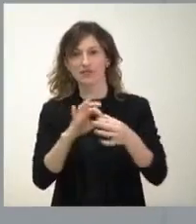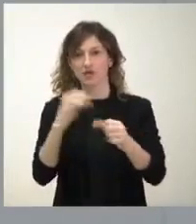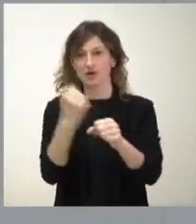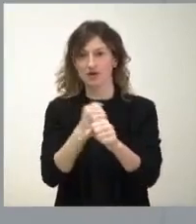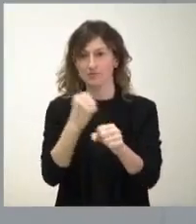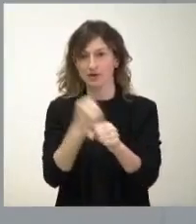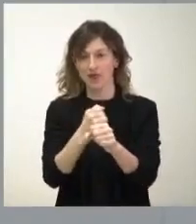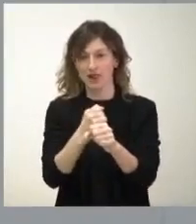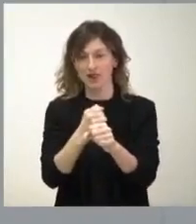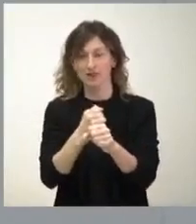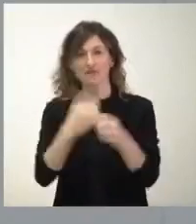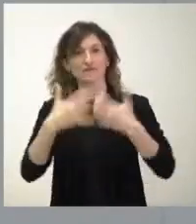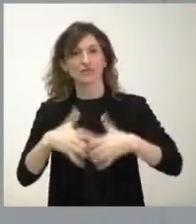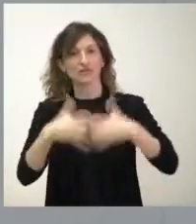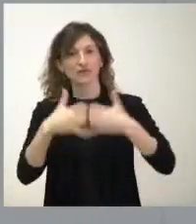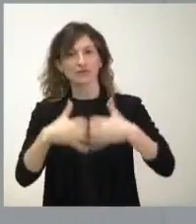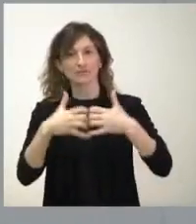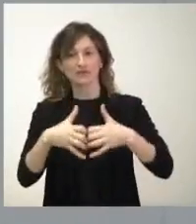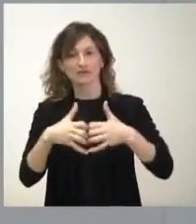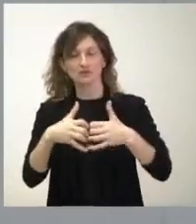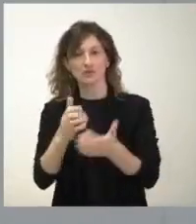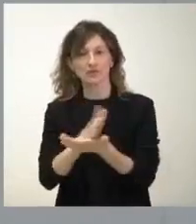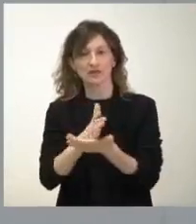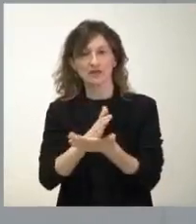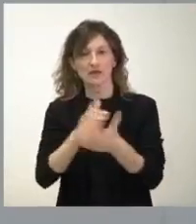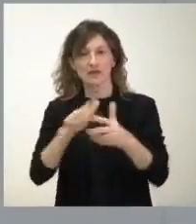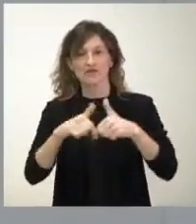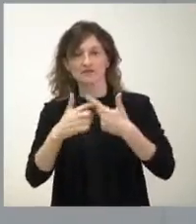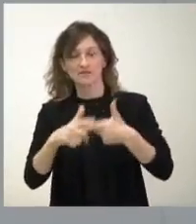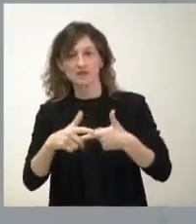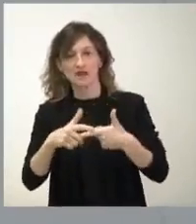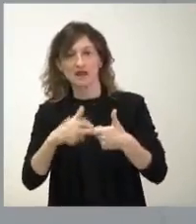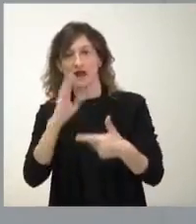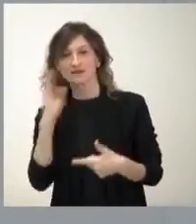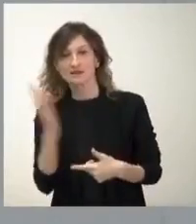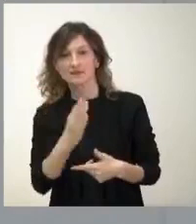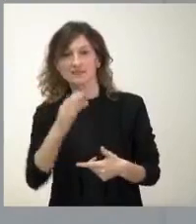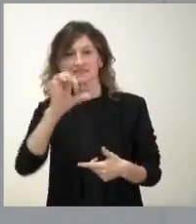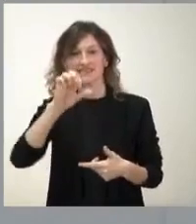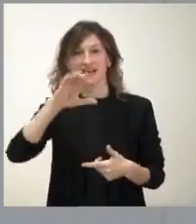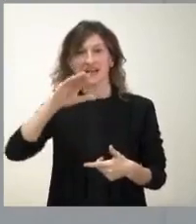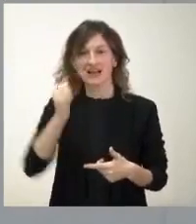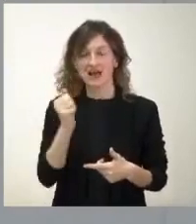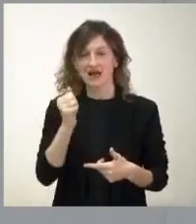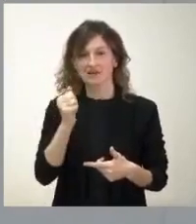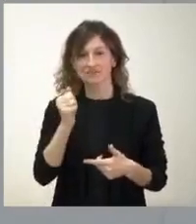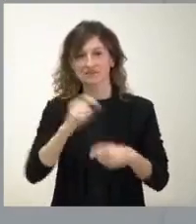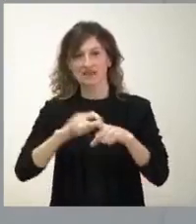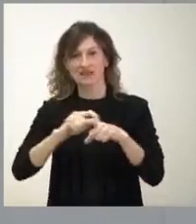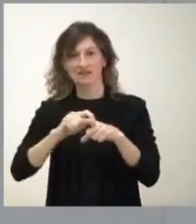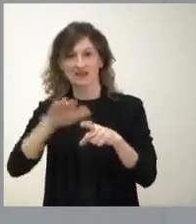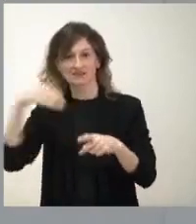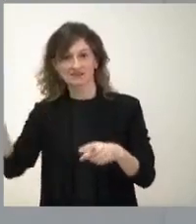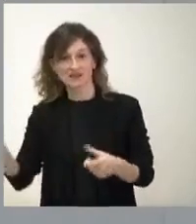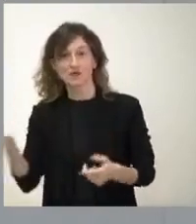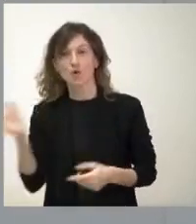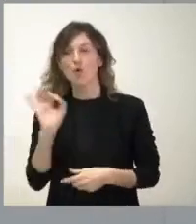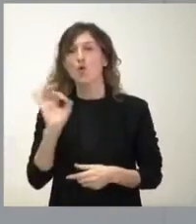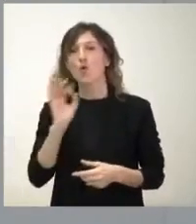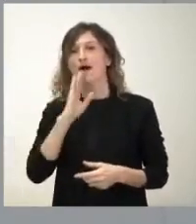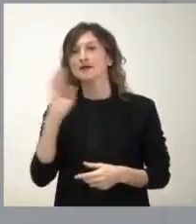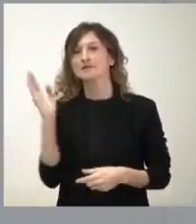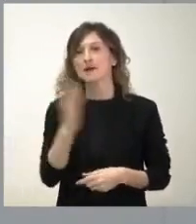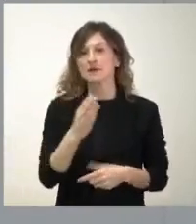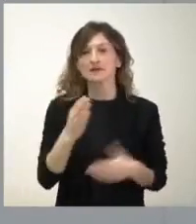garantiza, por tanto, el funcionamiento de las mediaciones familiares. Bien a través del SERLA, con el carácter externo que éste tiene, o bien a través